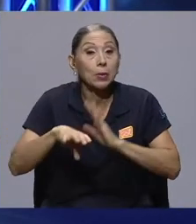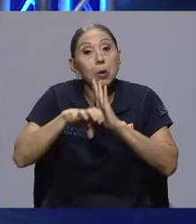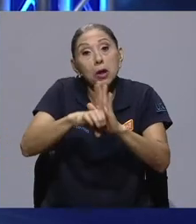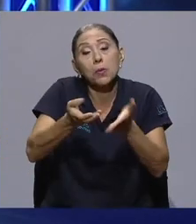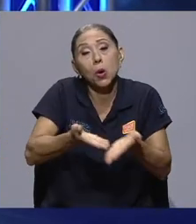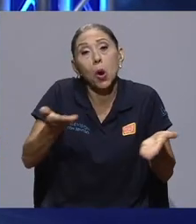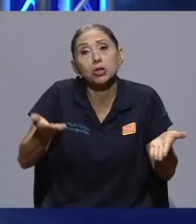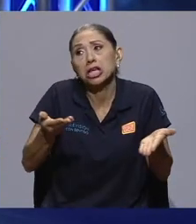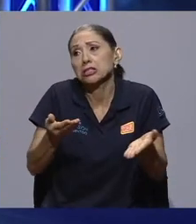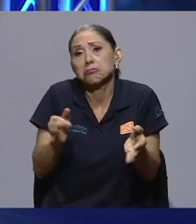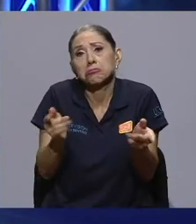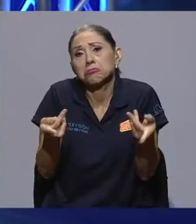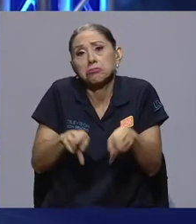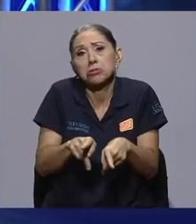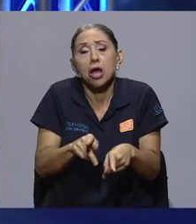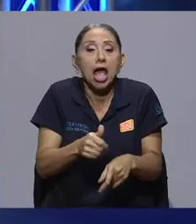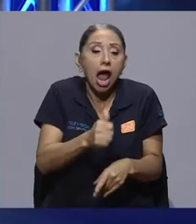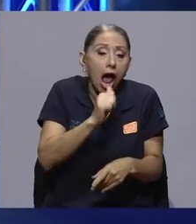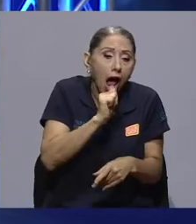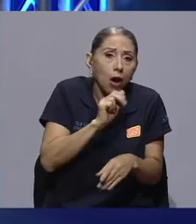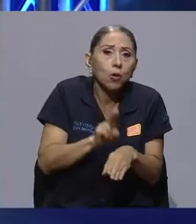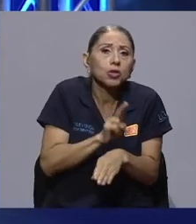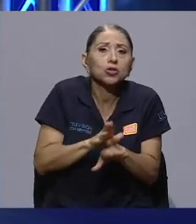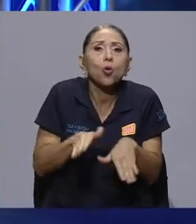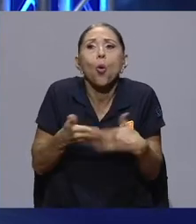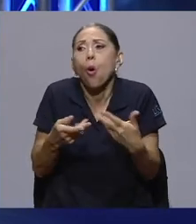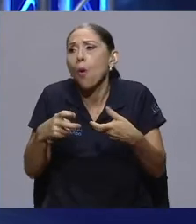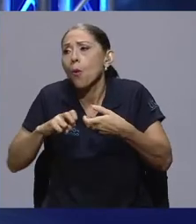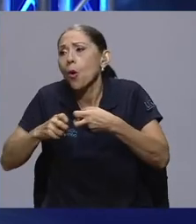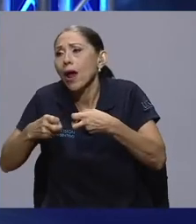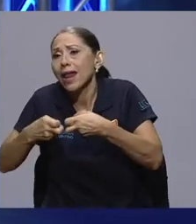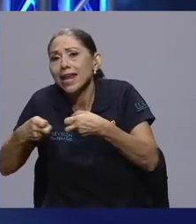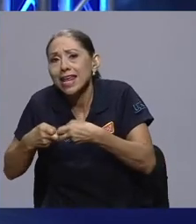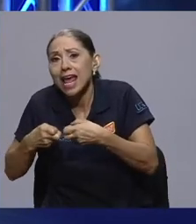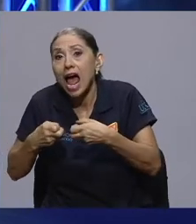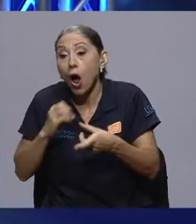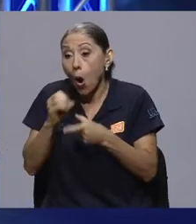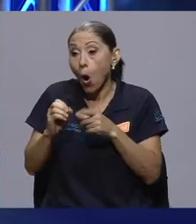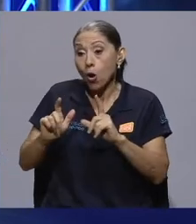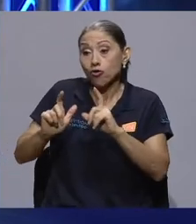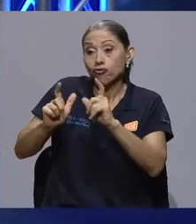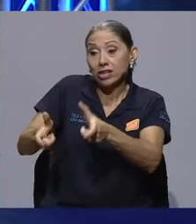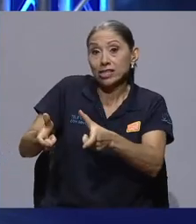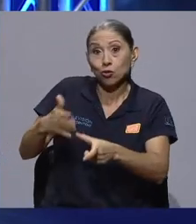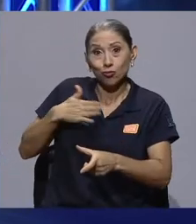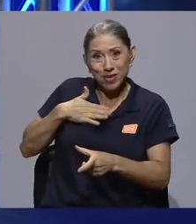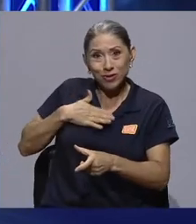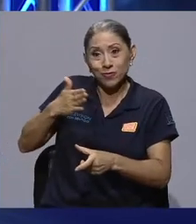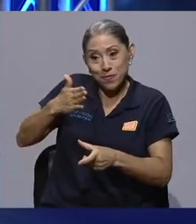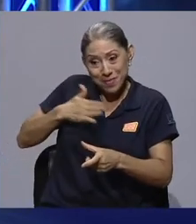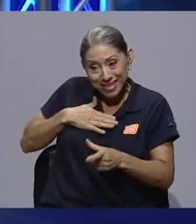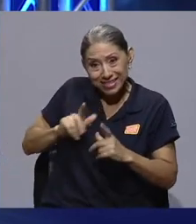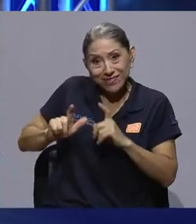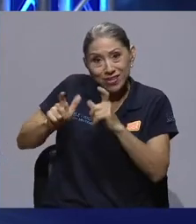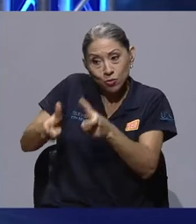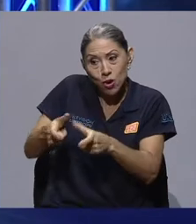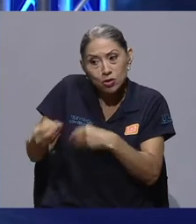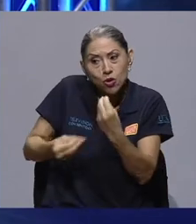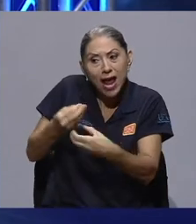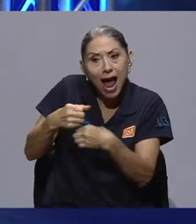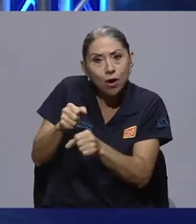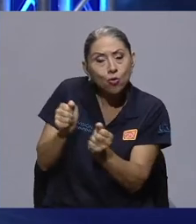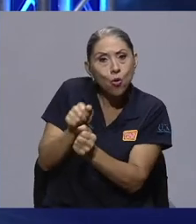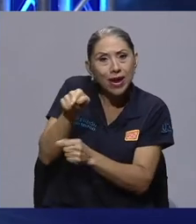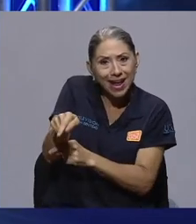la energía o en la que dispongo de mis residuos. Ojo, mis residuos, los que yo genero por mi consumo. Pero cuando llevas